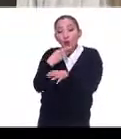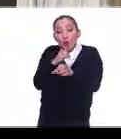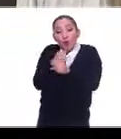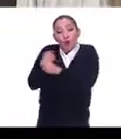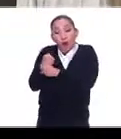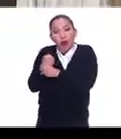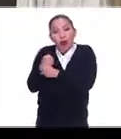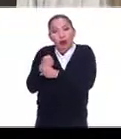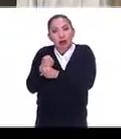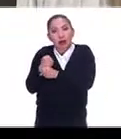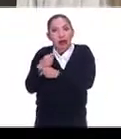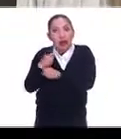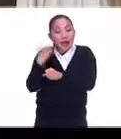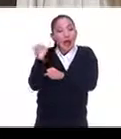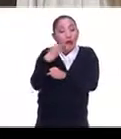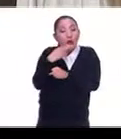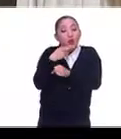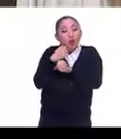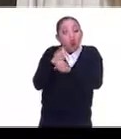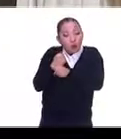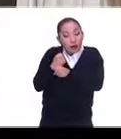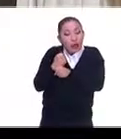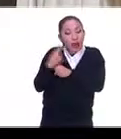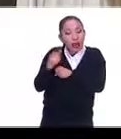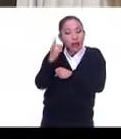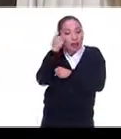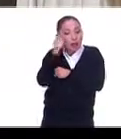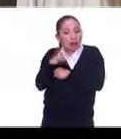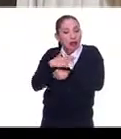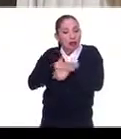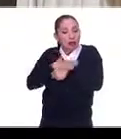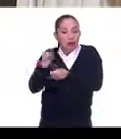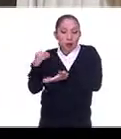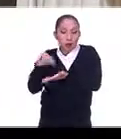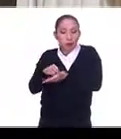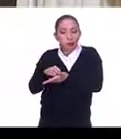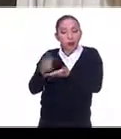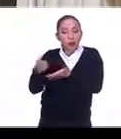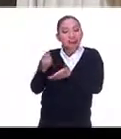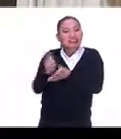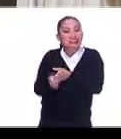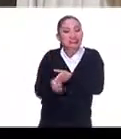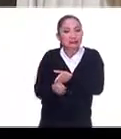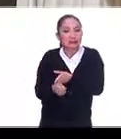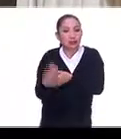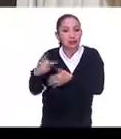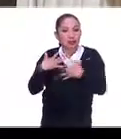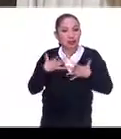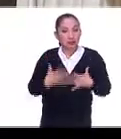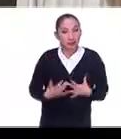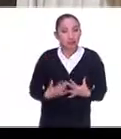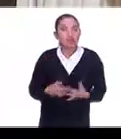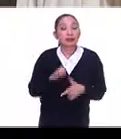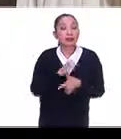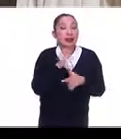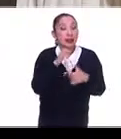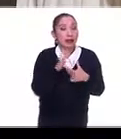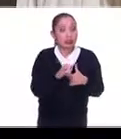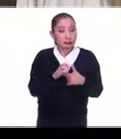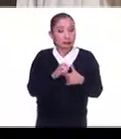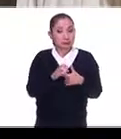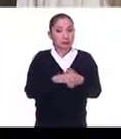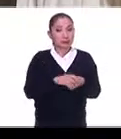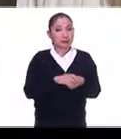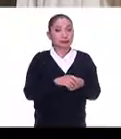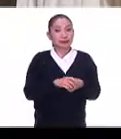te decía al principio, se apropian y le vuelven a imprimir un sentido a su blusa, entonces en